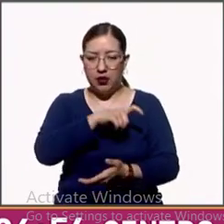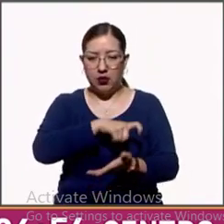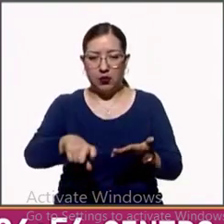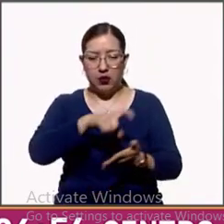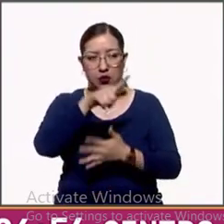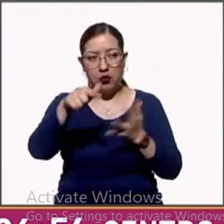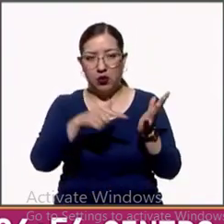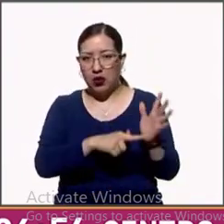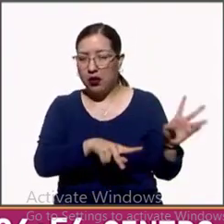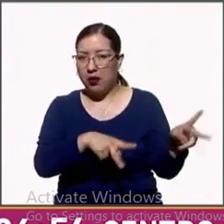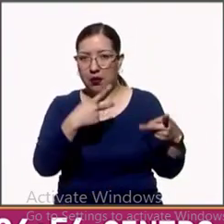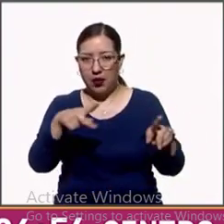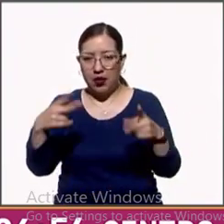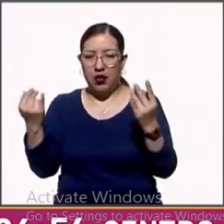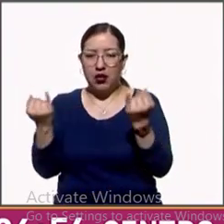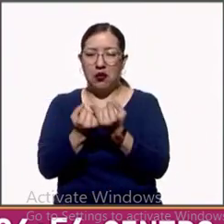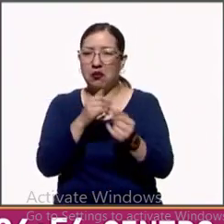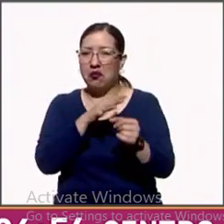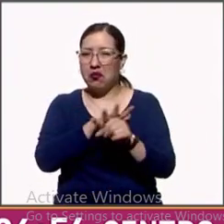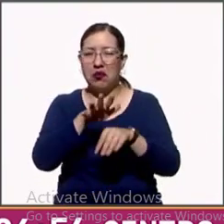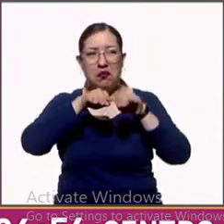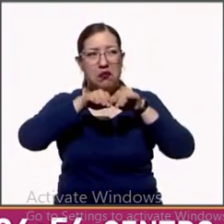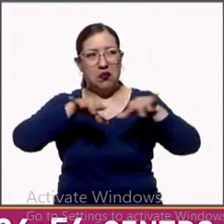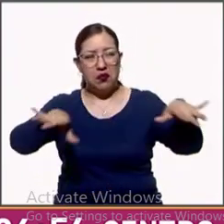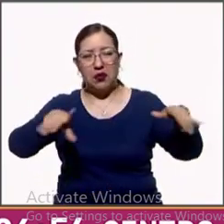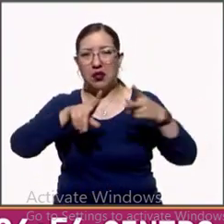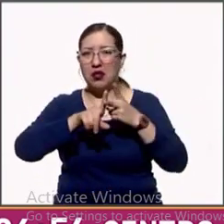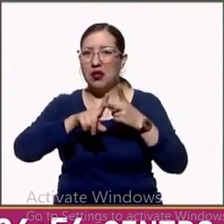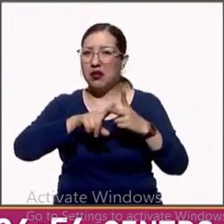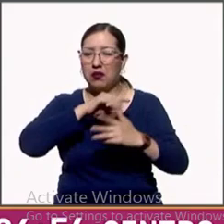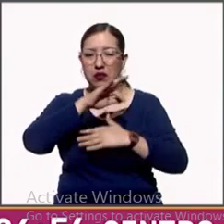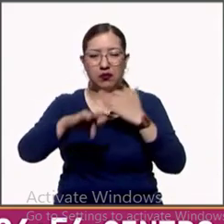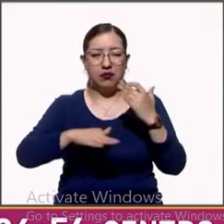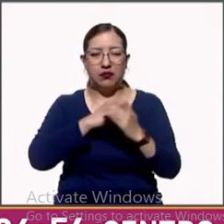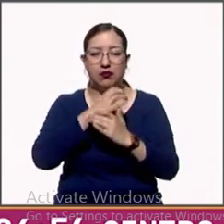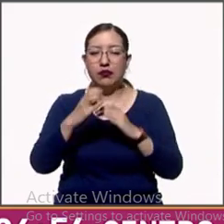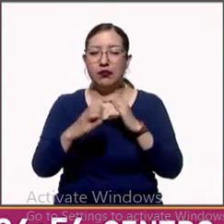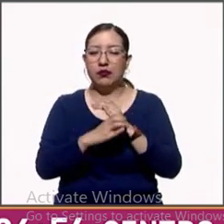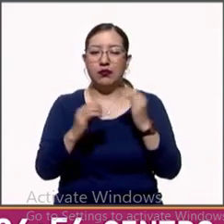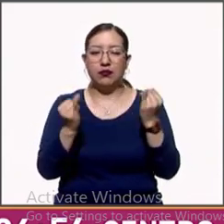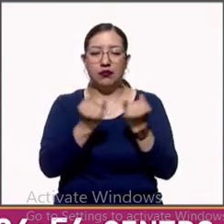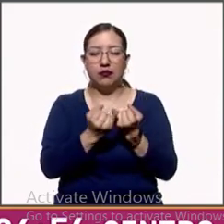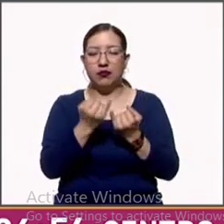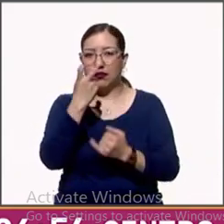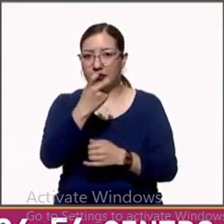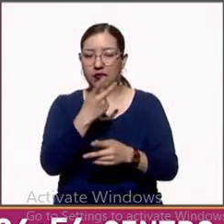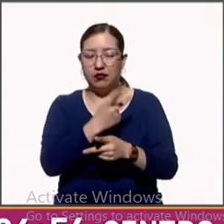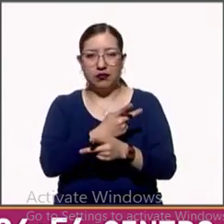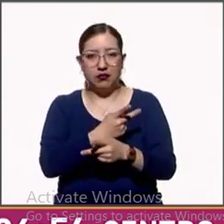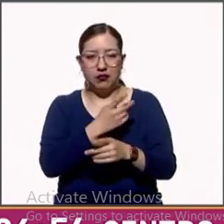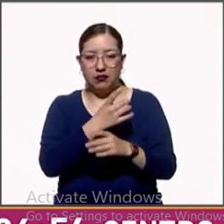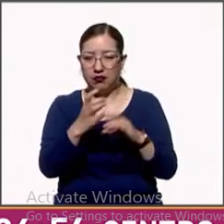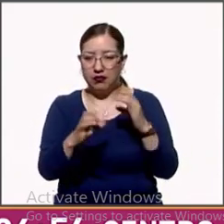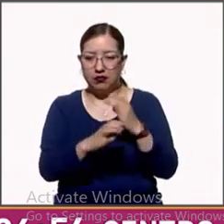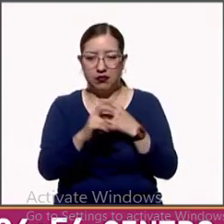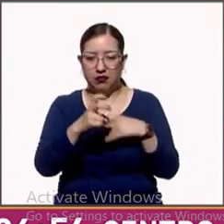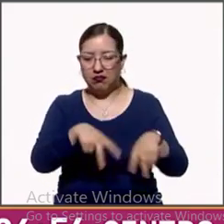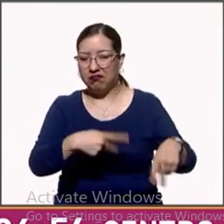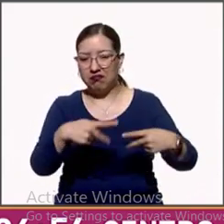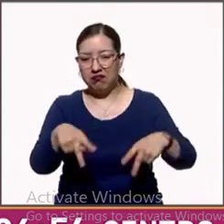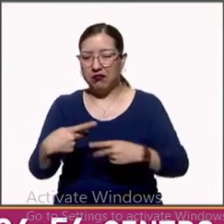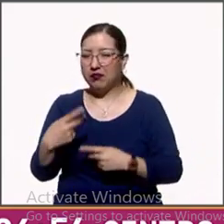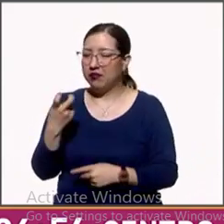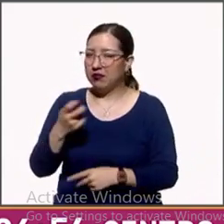Así como cualquier forma de publicidad, promoción y patrocinio de estos productos. Nuevamente, totalmente de acuerdo en ese acuerdo. Cae